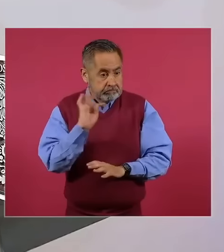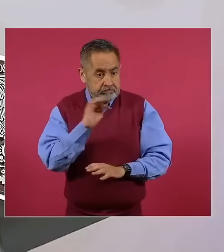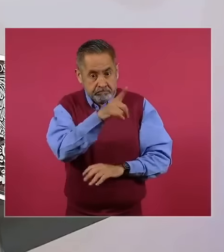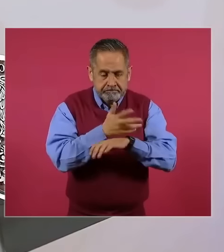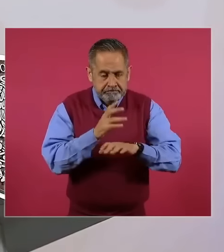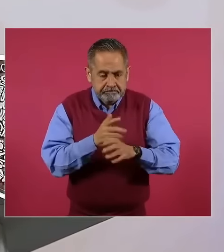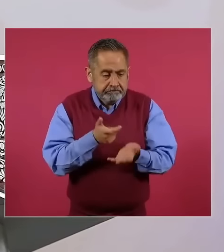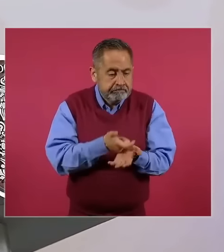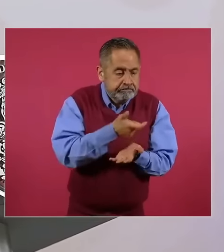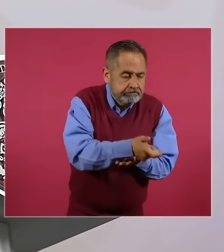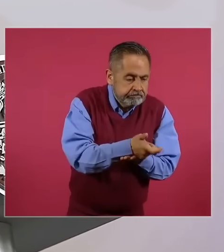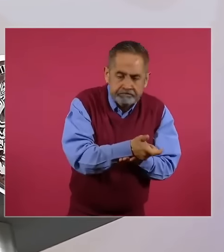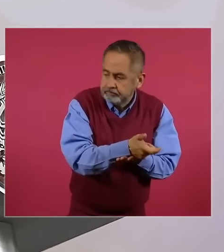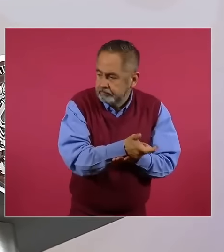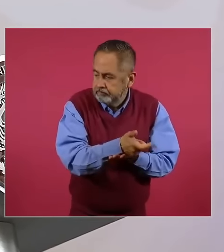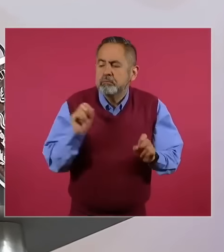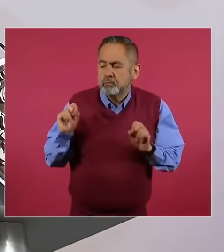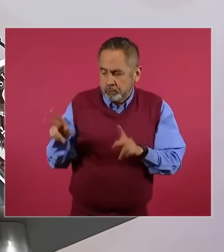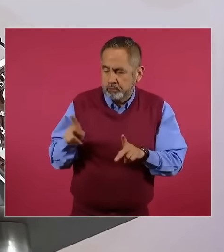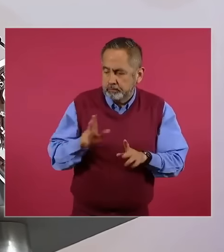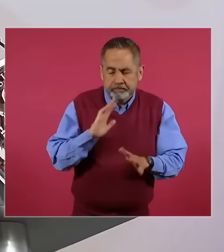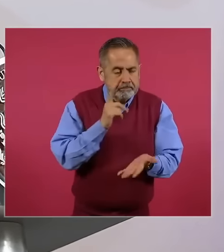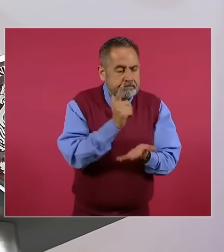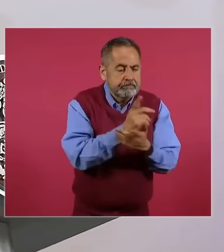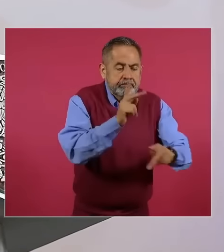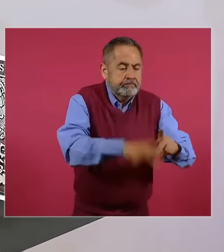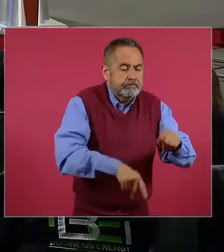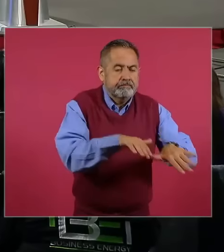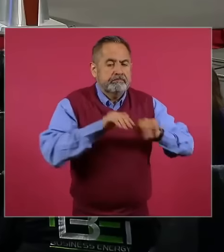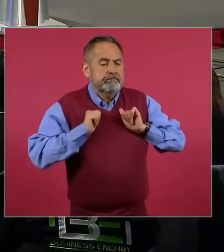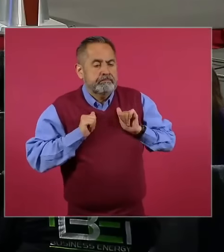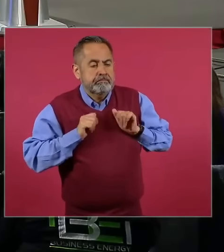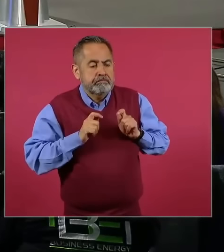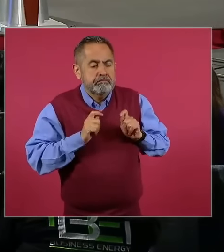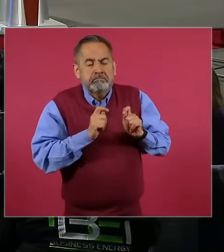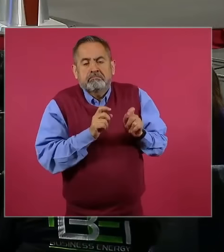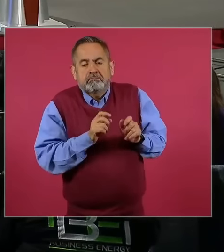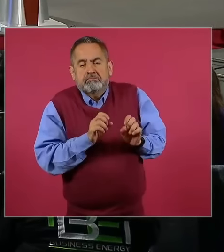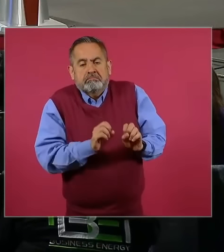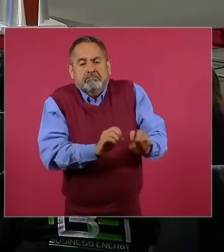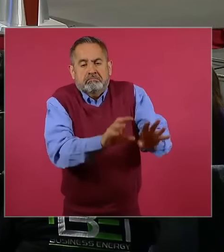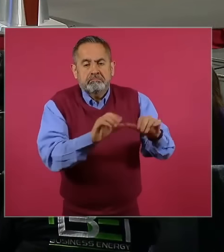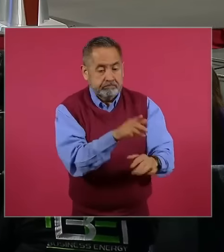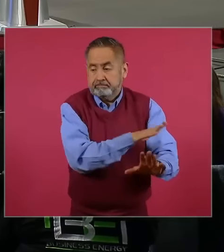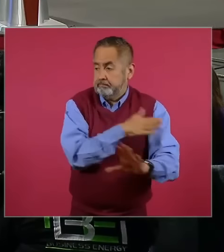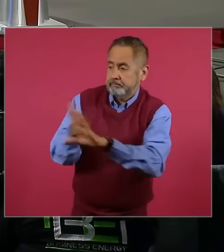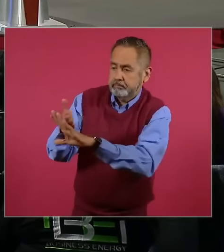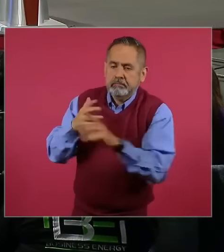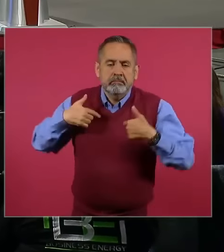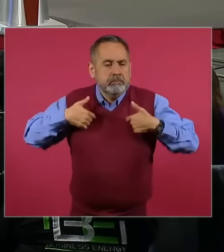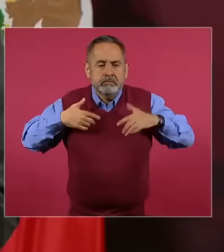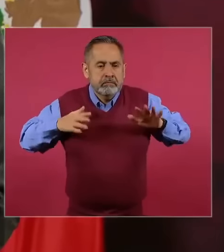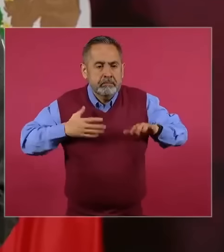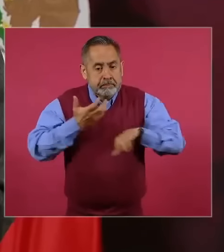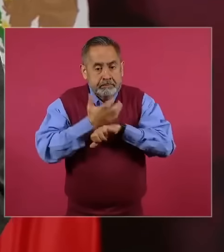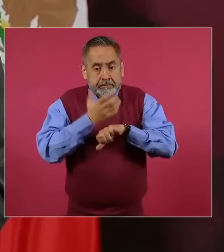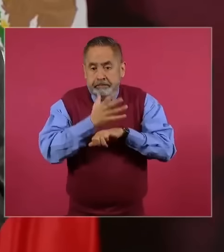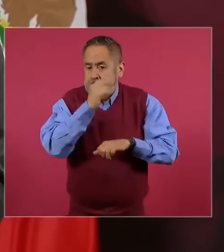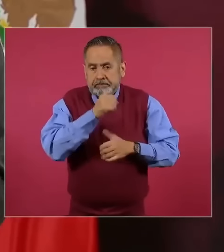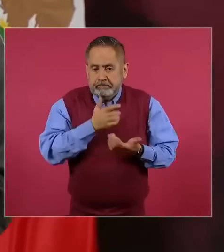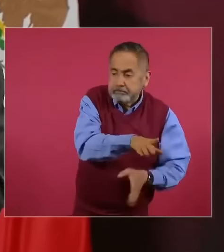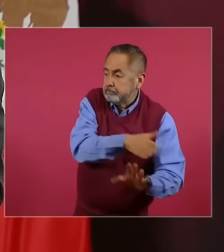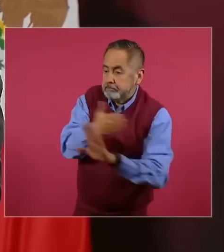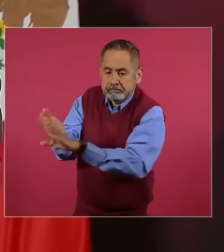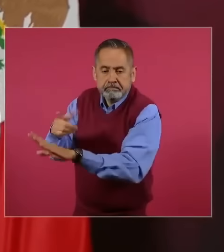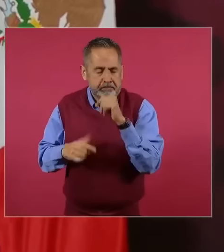compromiso de no estar financiando a opositores, porque eso no les corresponde